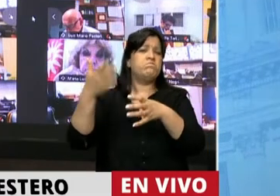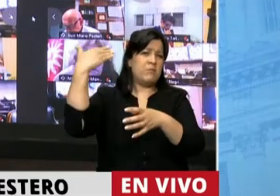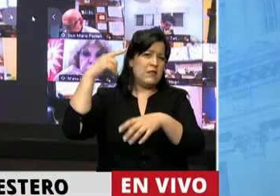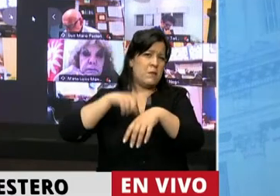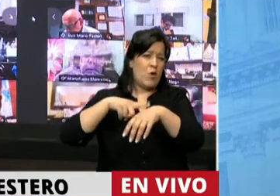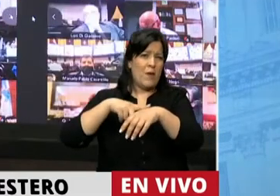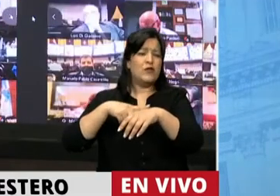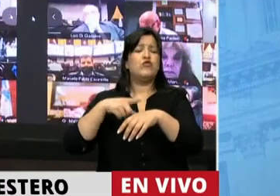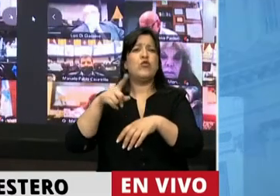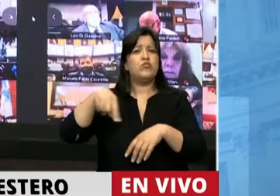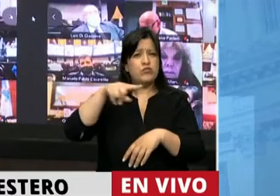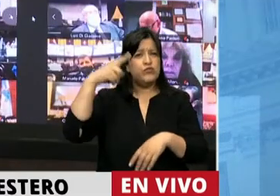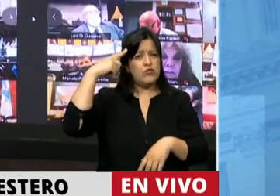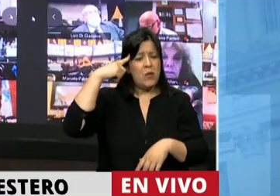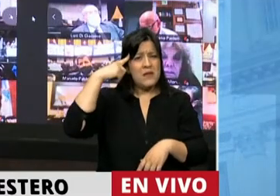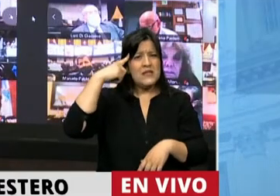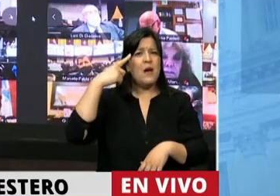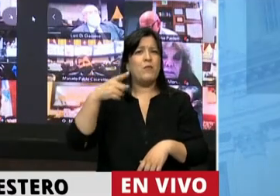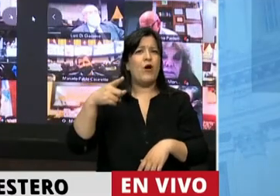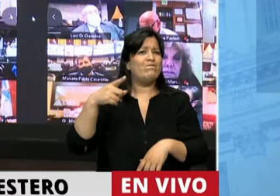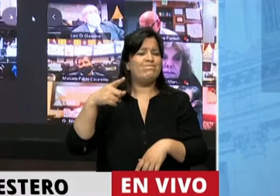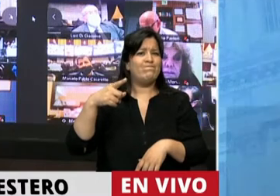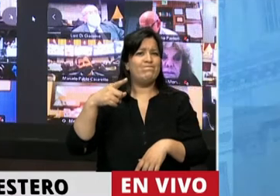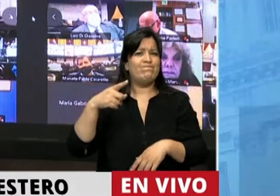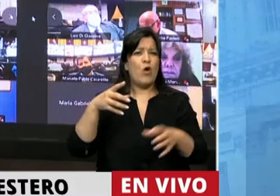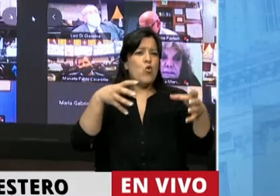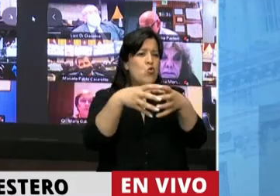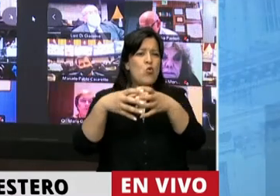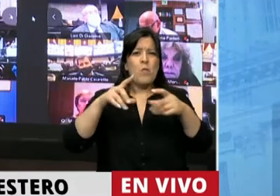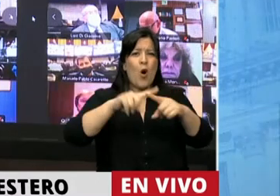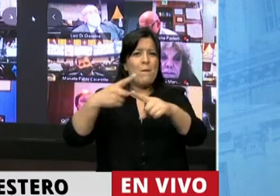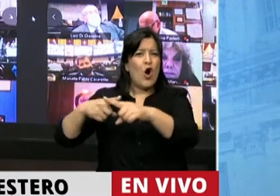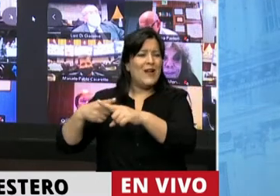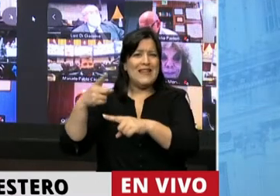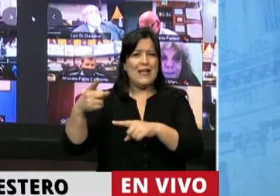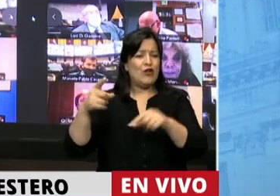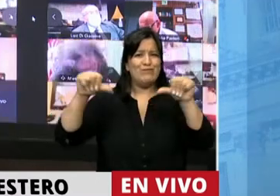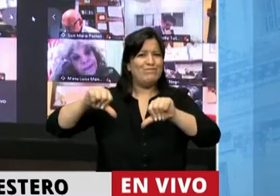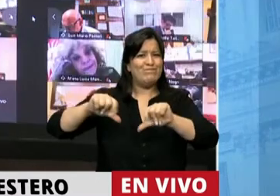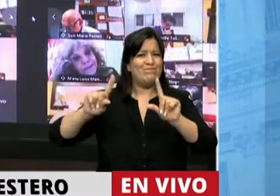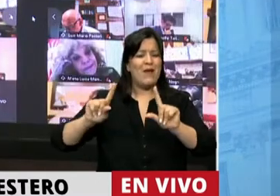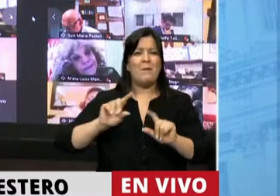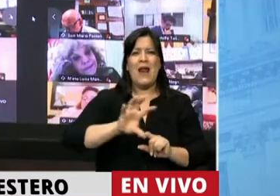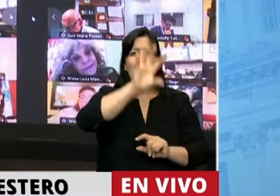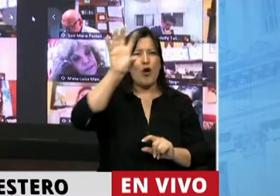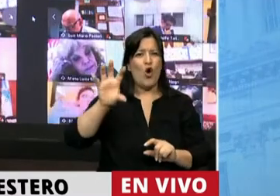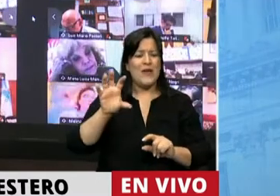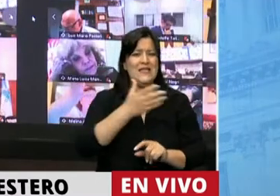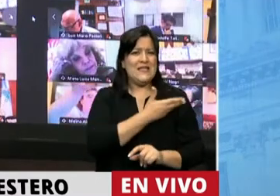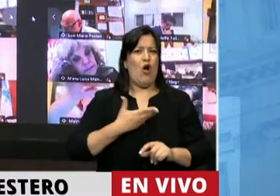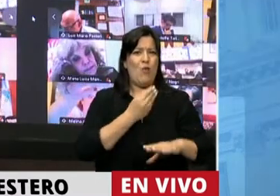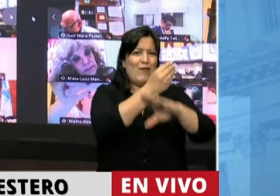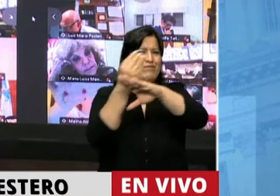oportunidad porque considerábamos que ya no alcanzaban los partidos políticos para gobernar la provincia. Entonces, ese